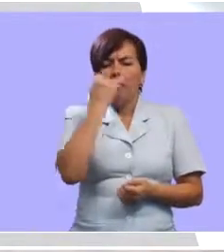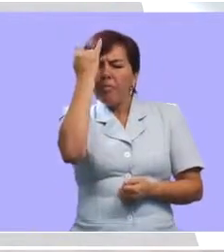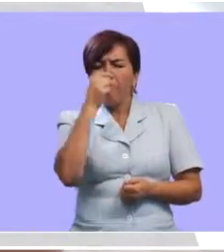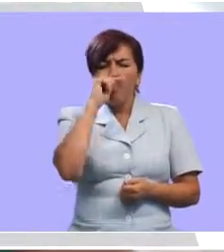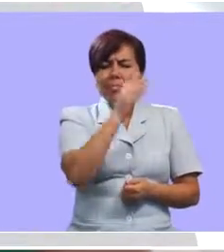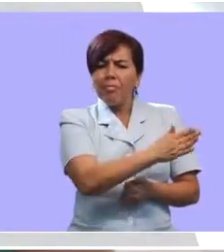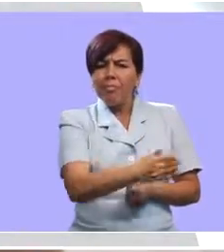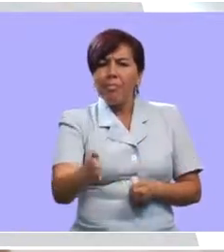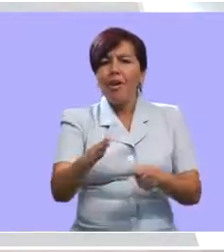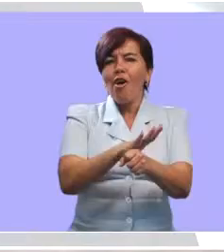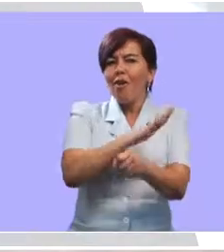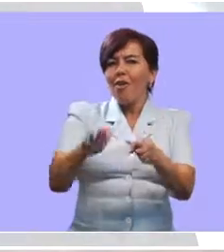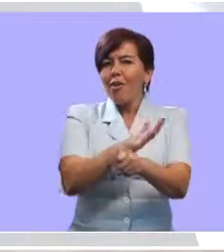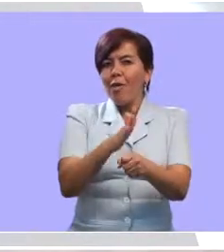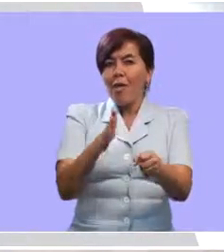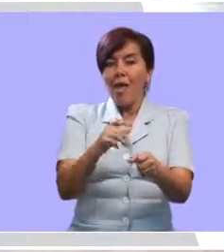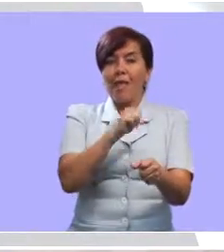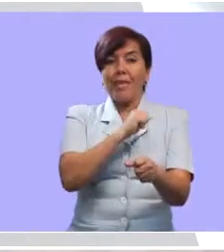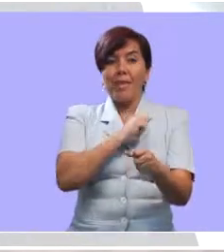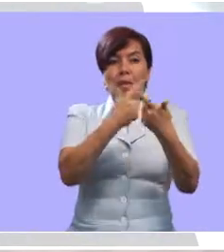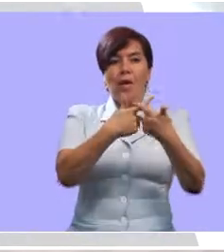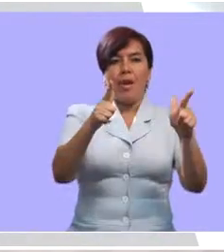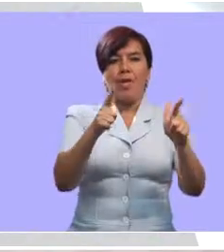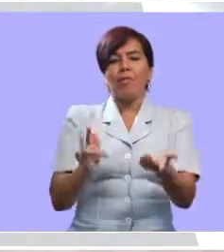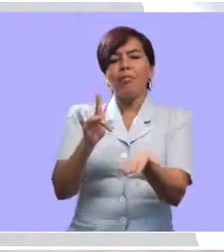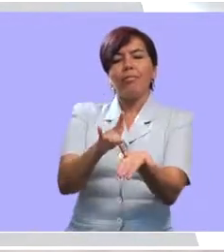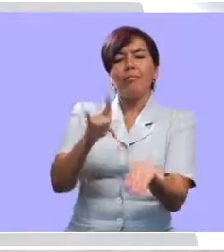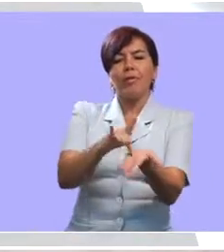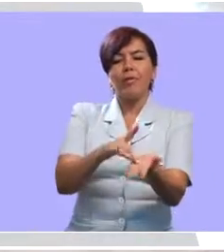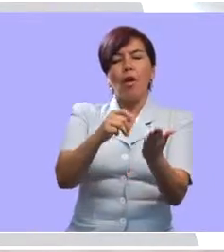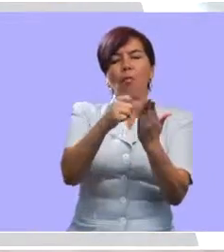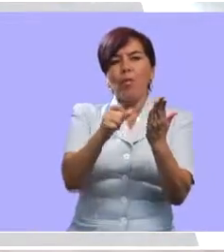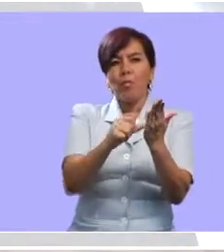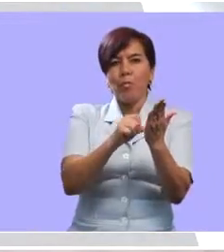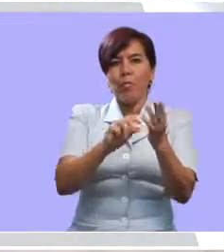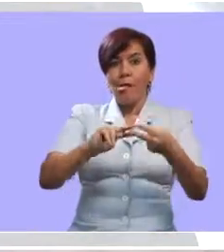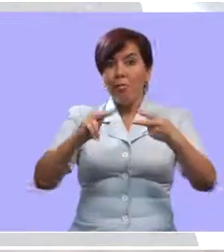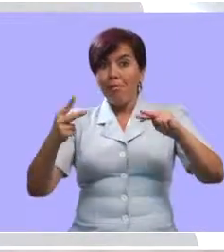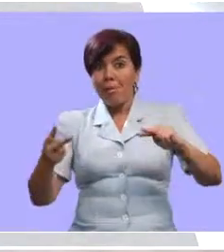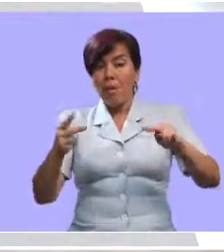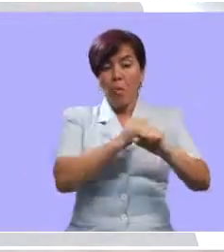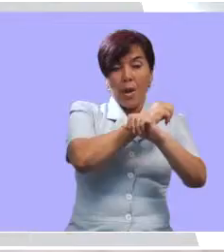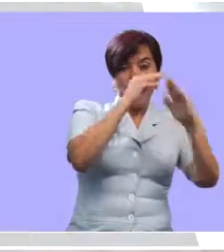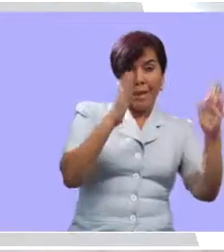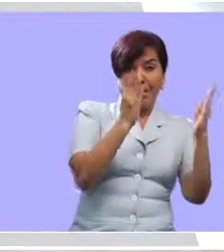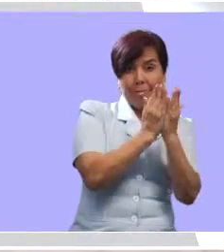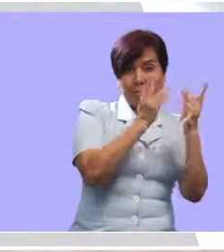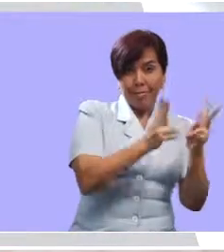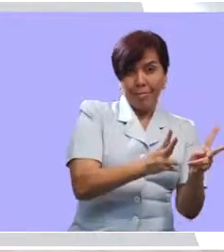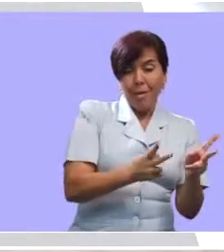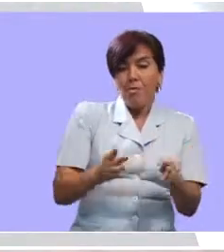es que los chicos estén ocupados en el tiempo libre, que asistan pues al programa en la jornada contraria del